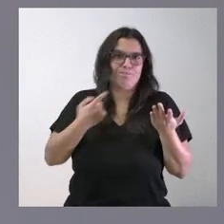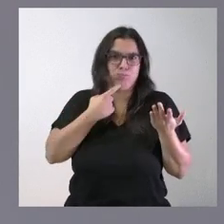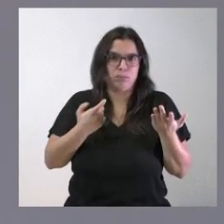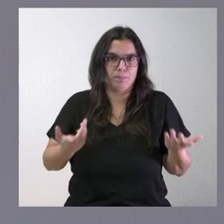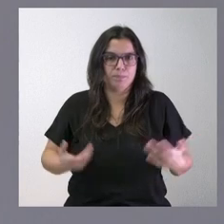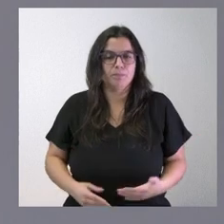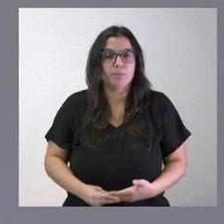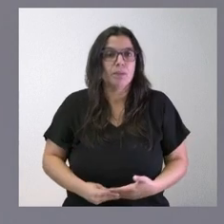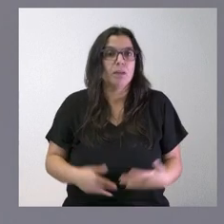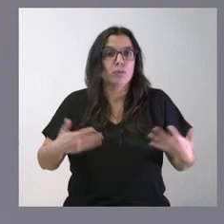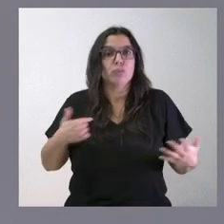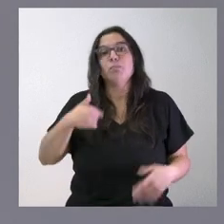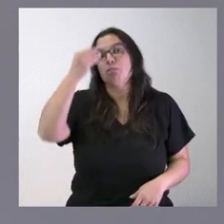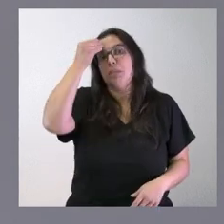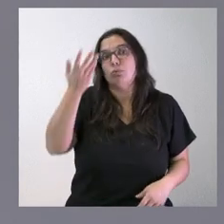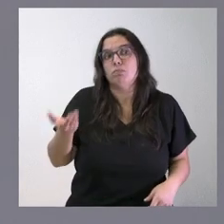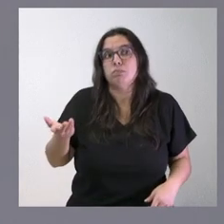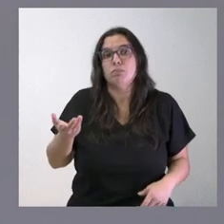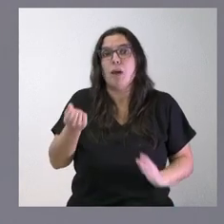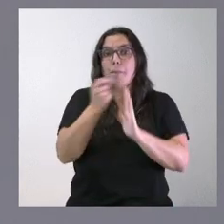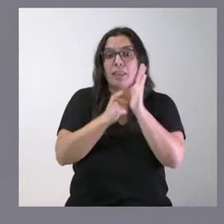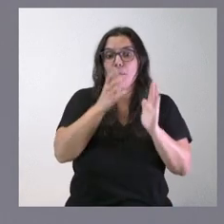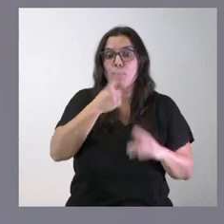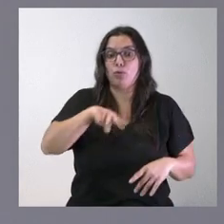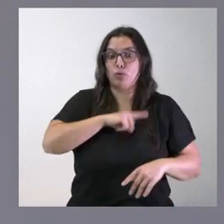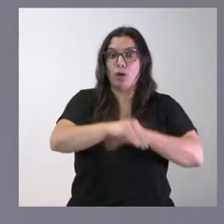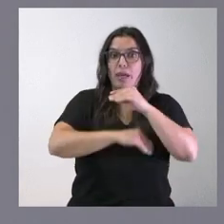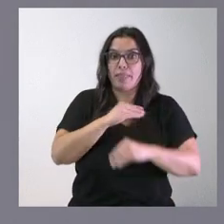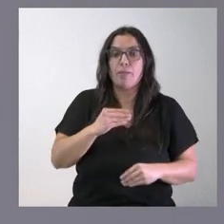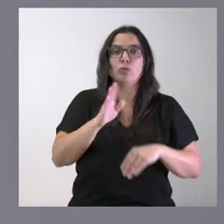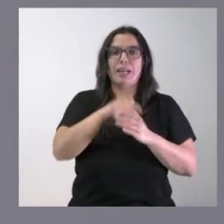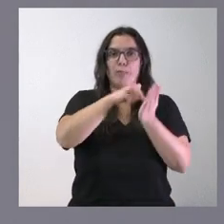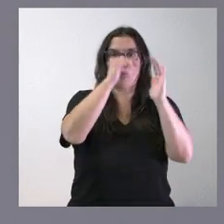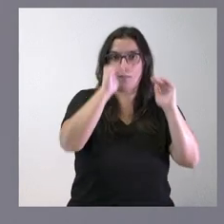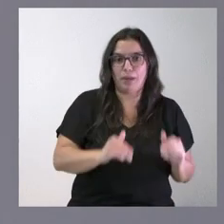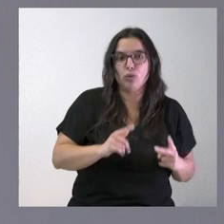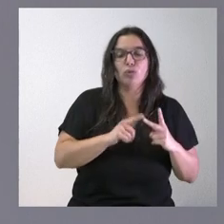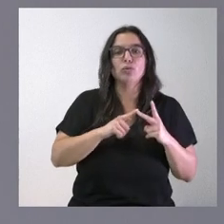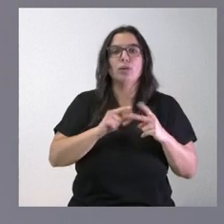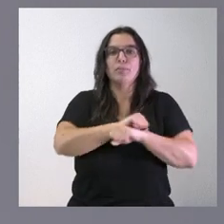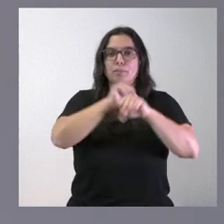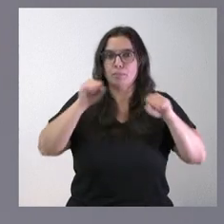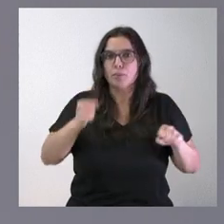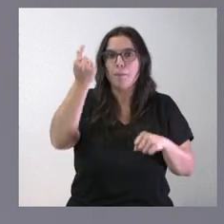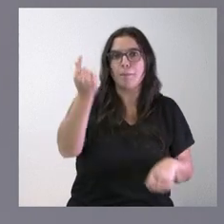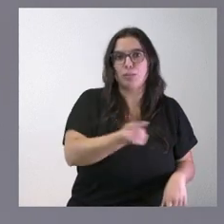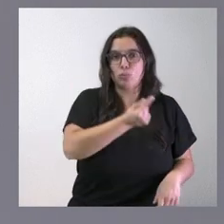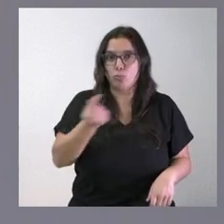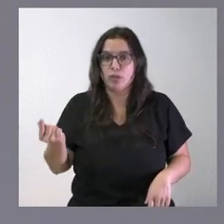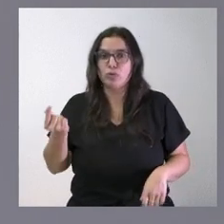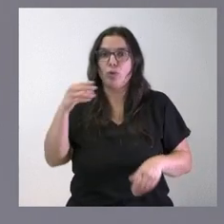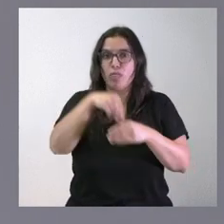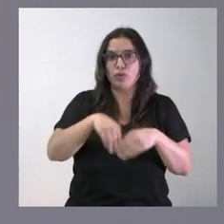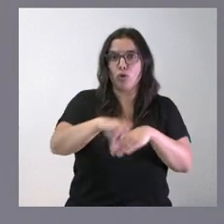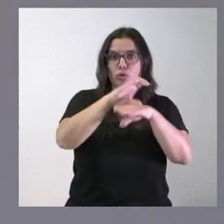por tanto yo creo que medidas como las que estamos poniendo que consisten en bajar impuestos en reforzar los presupuestos de la Consejería de